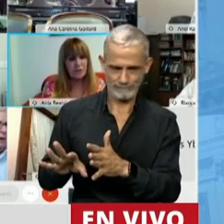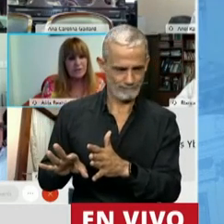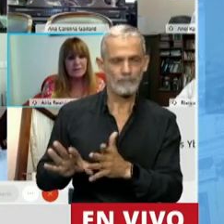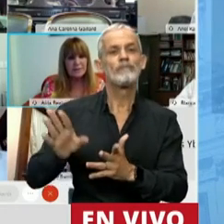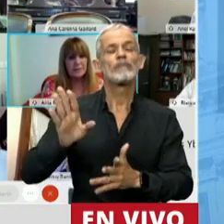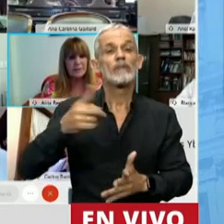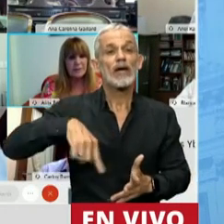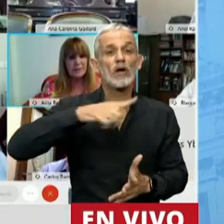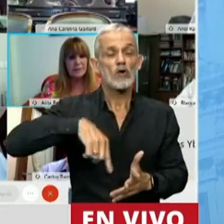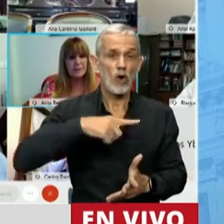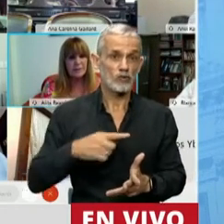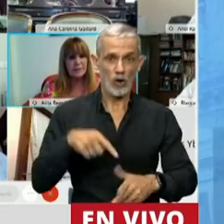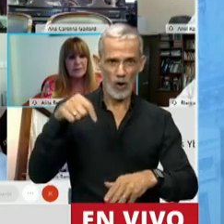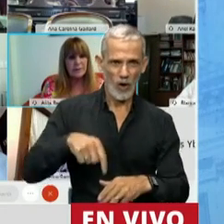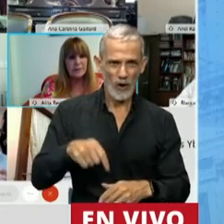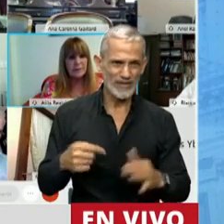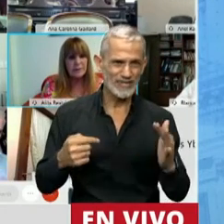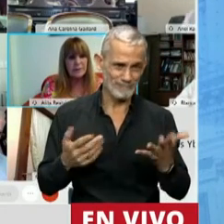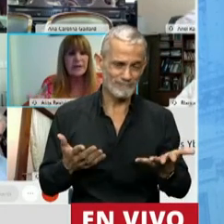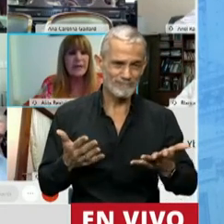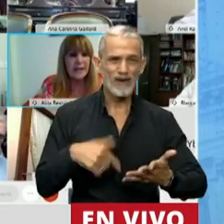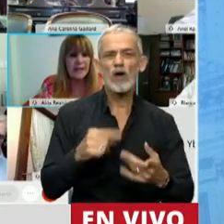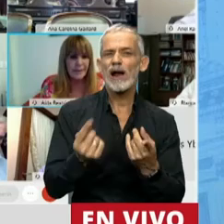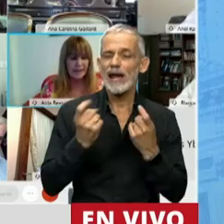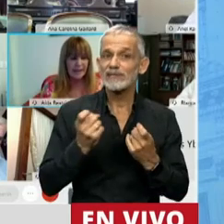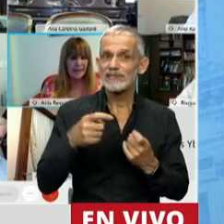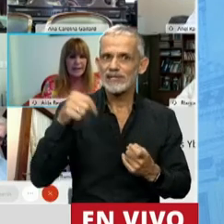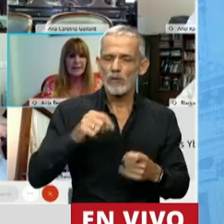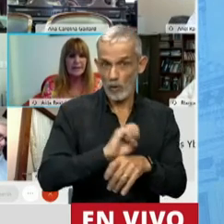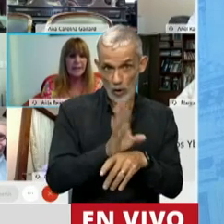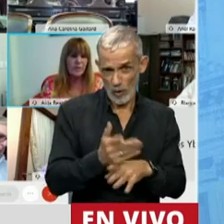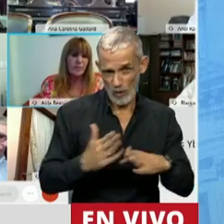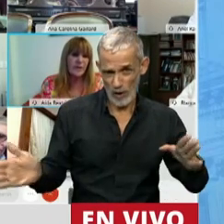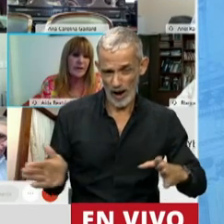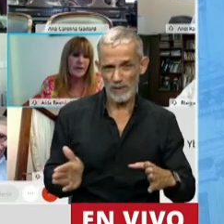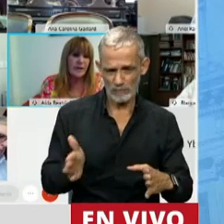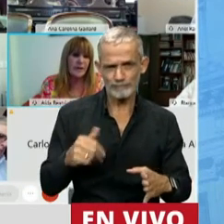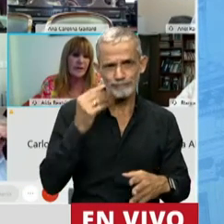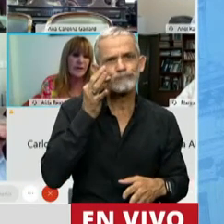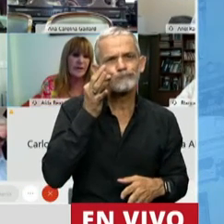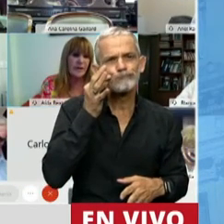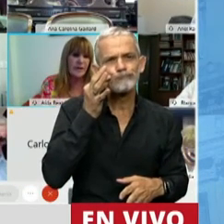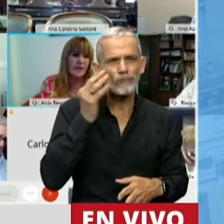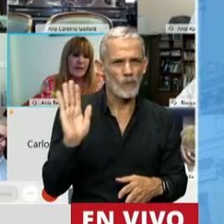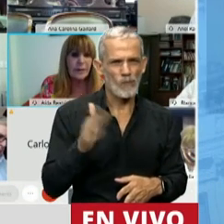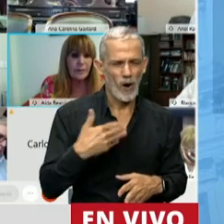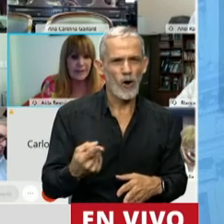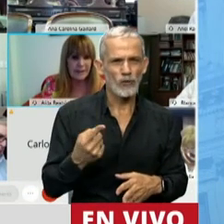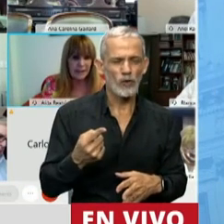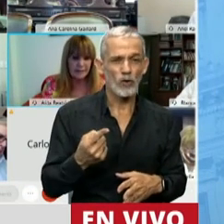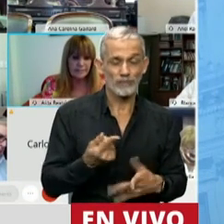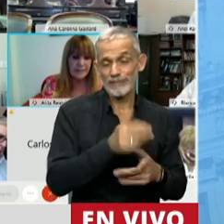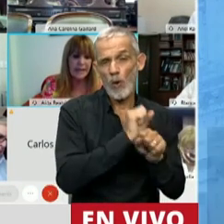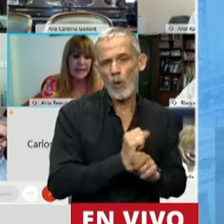Nosotros, hoy más que nunca, es necesario en esta pandemia que hemos vivido en realidad, en esta